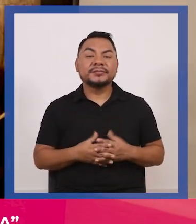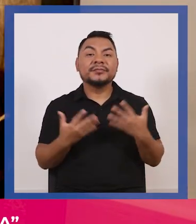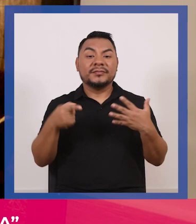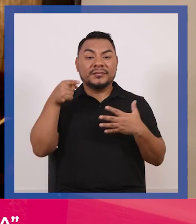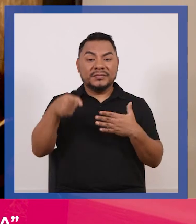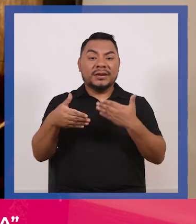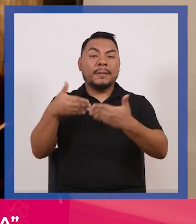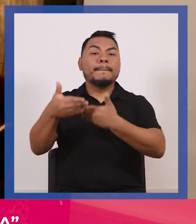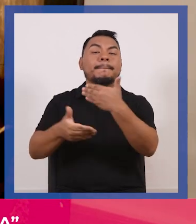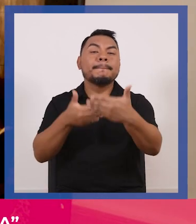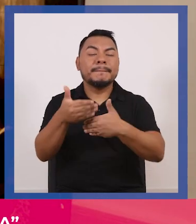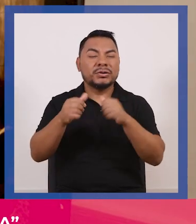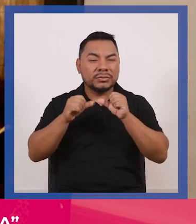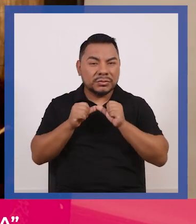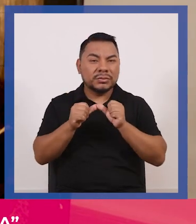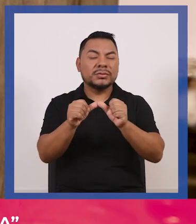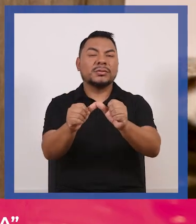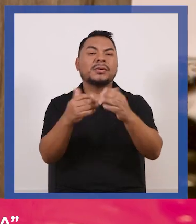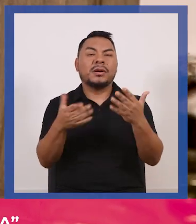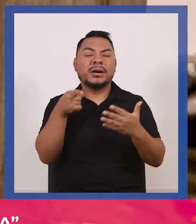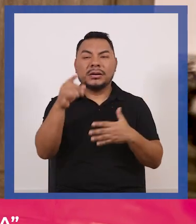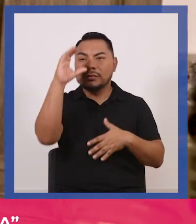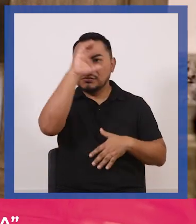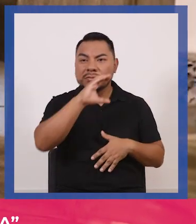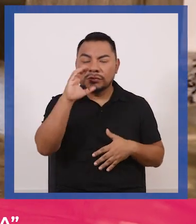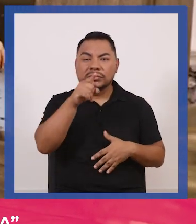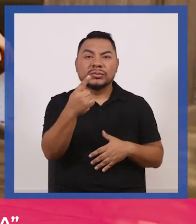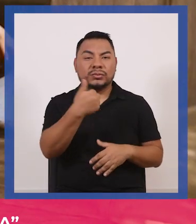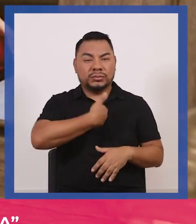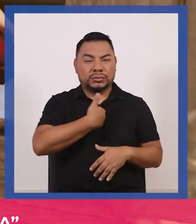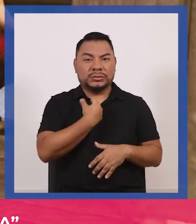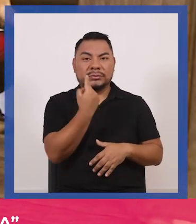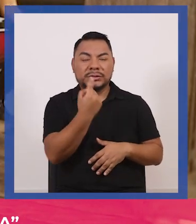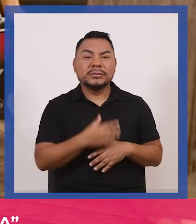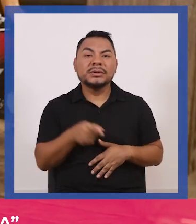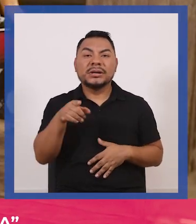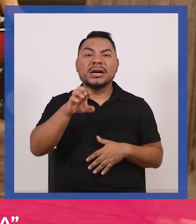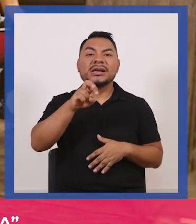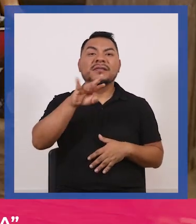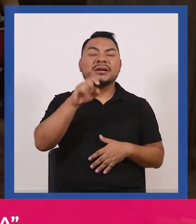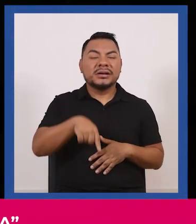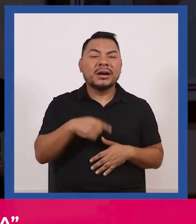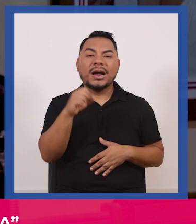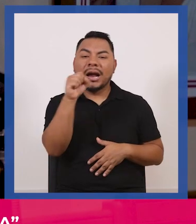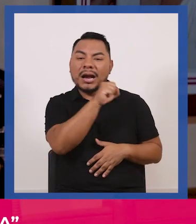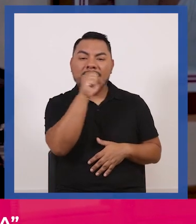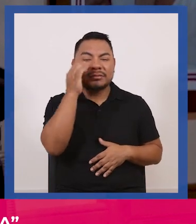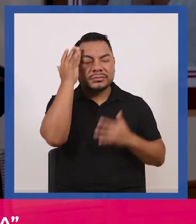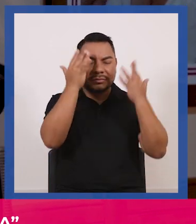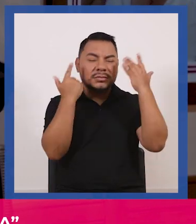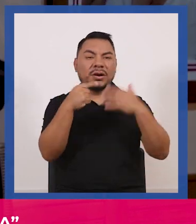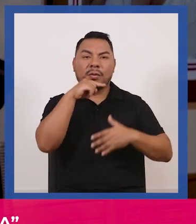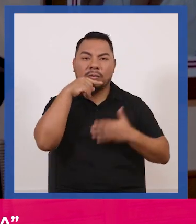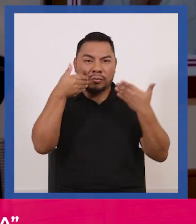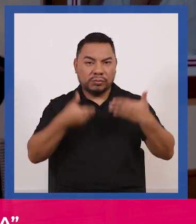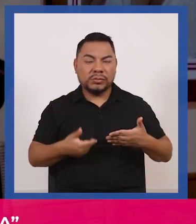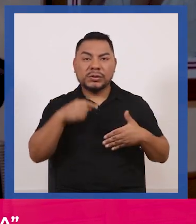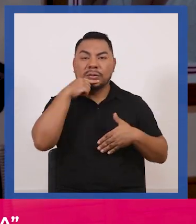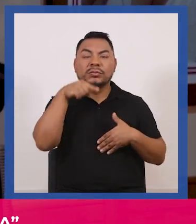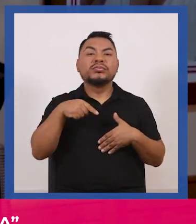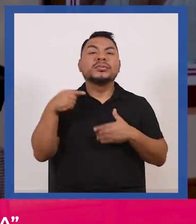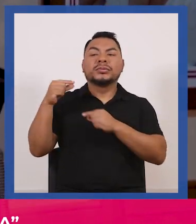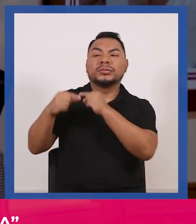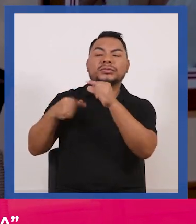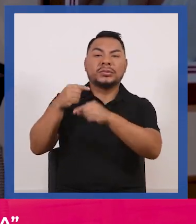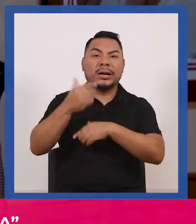desde ese proceso constante y permanente que es la búsqueda de uno mismo Evelyn canta y reflexiona como mujer como mujer